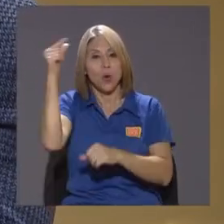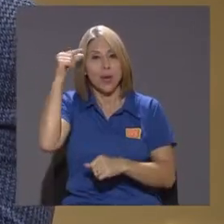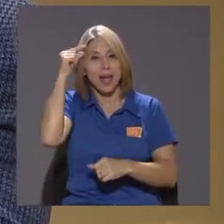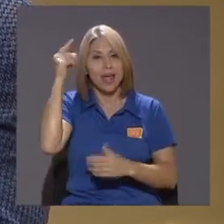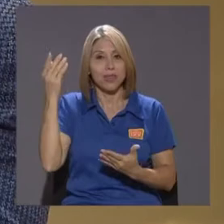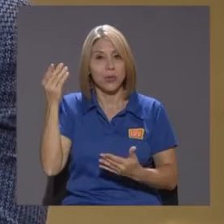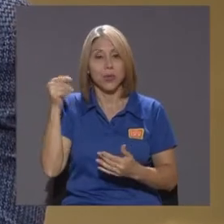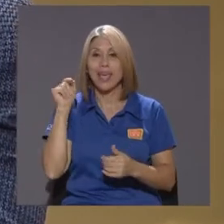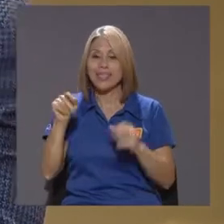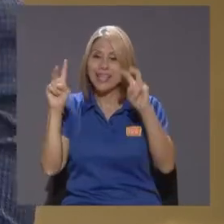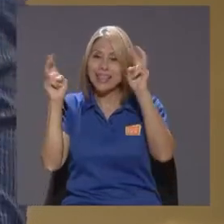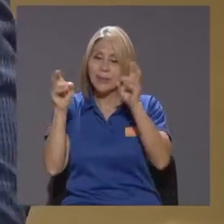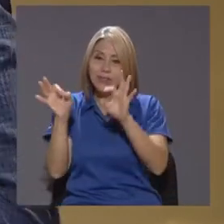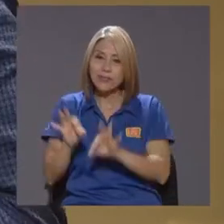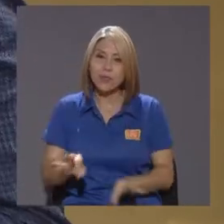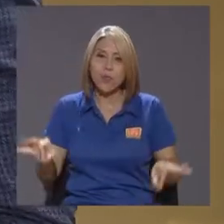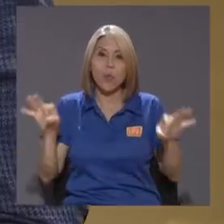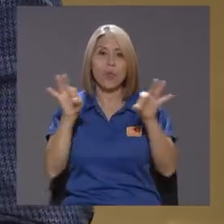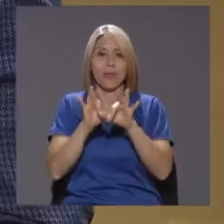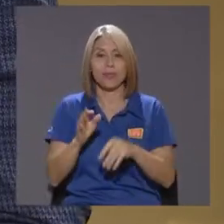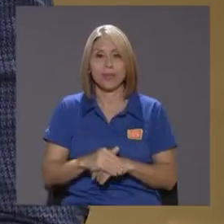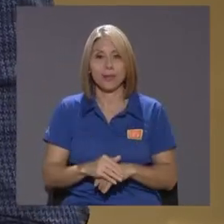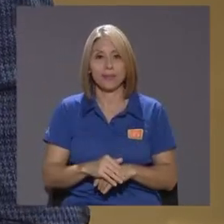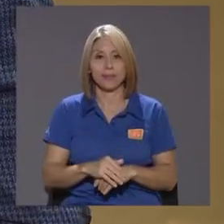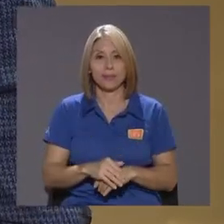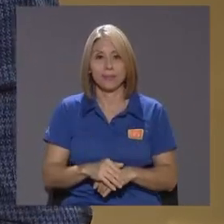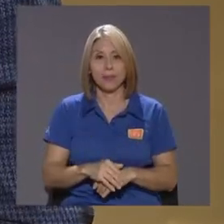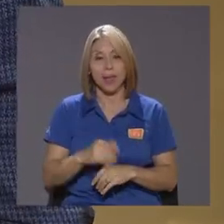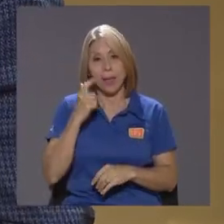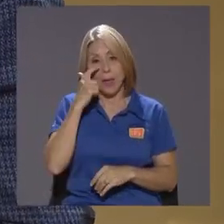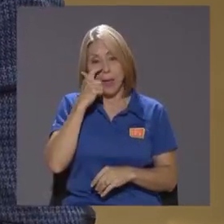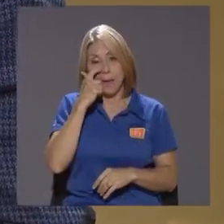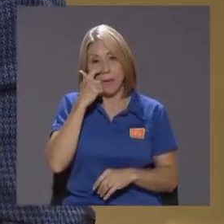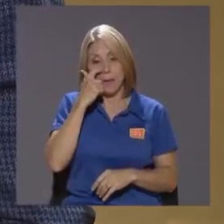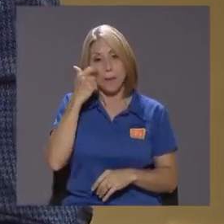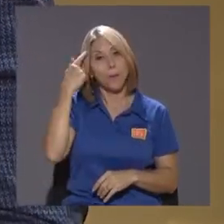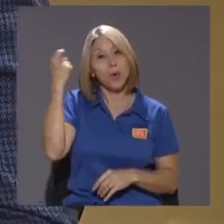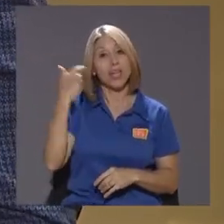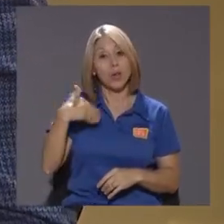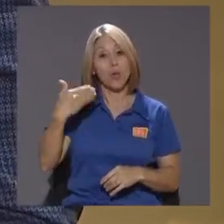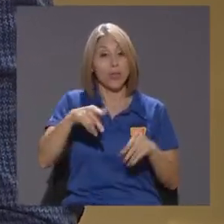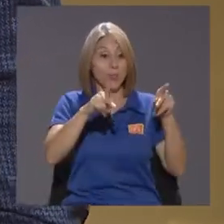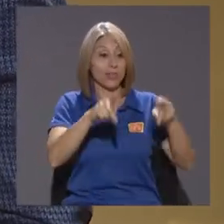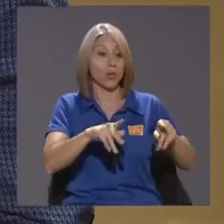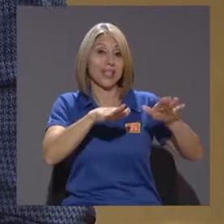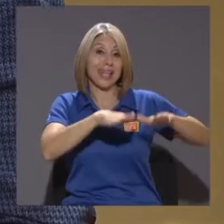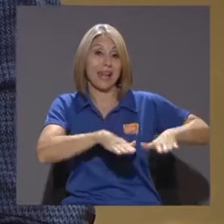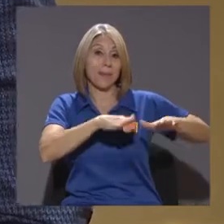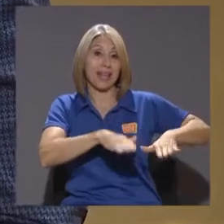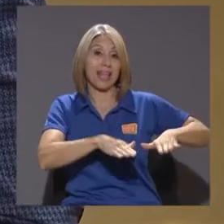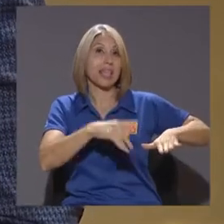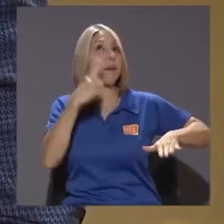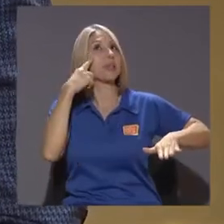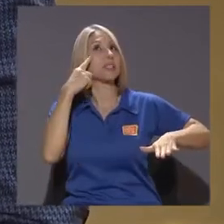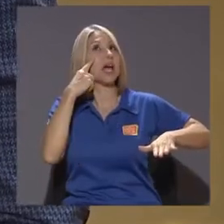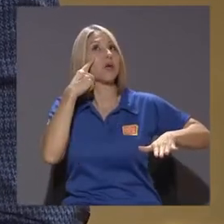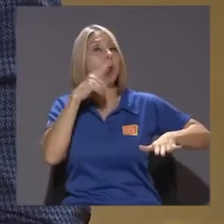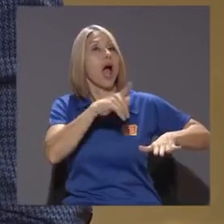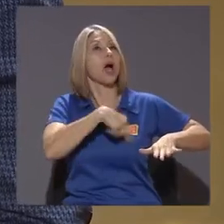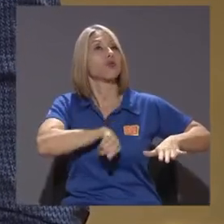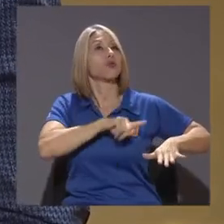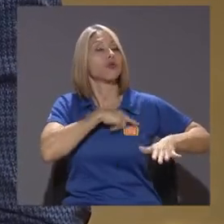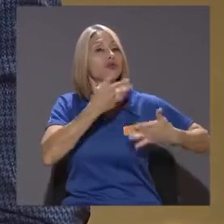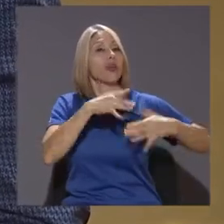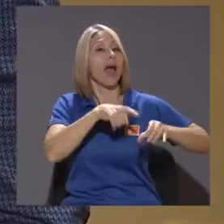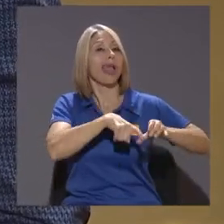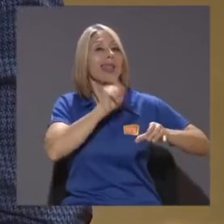este caso Fundamental Porque cuando A los de Gran Bretaña Se les ocurre decir Que van a salir de Europa Se les